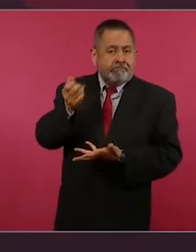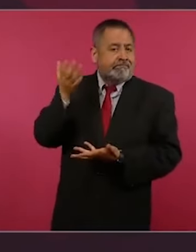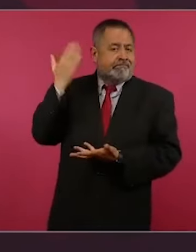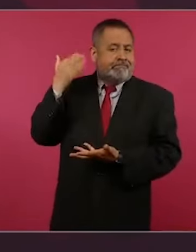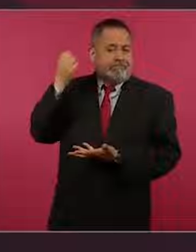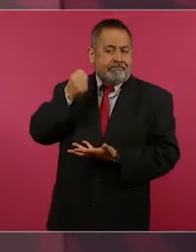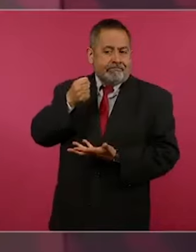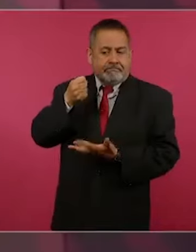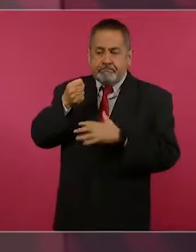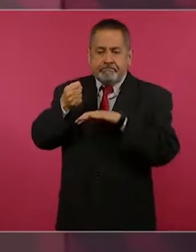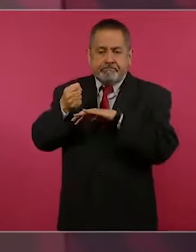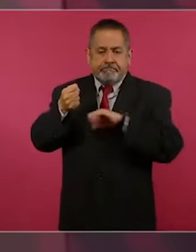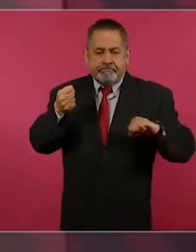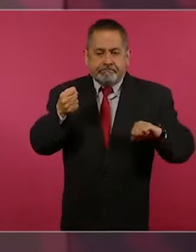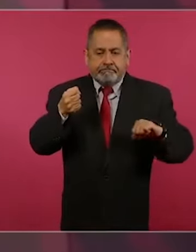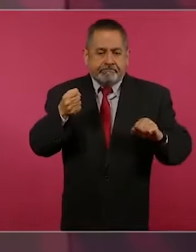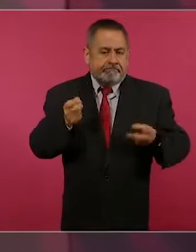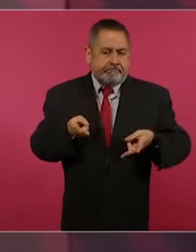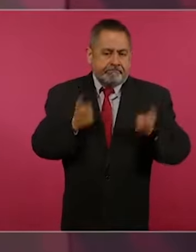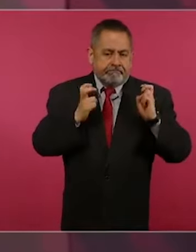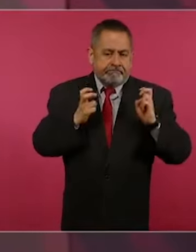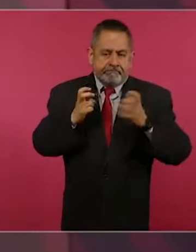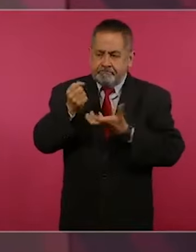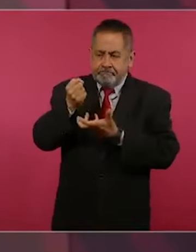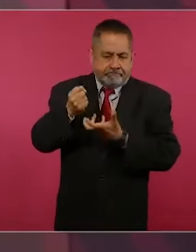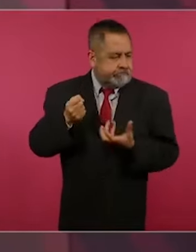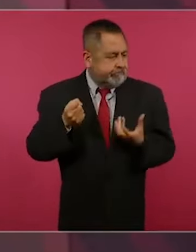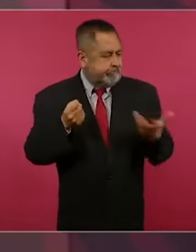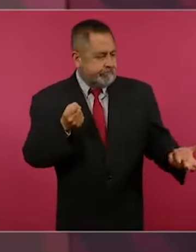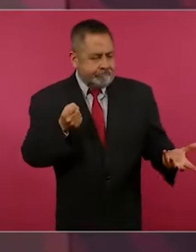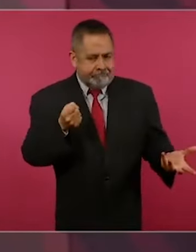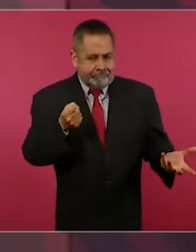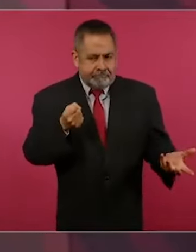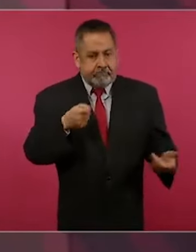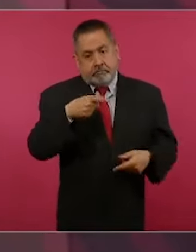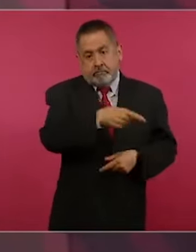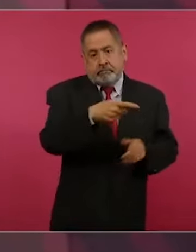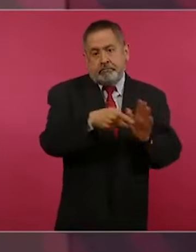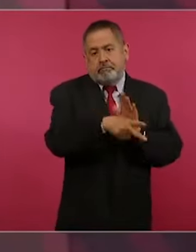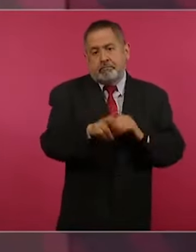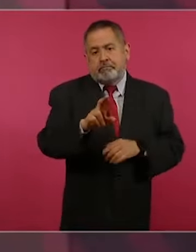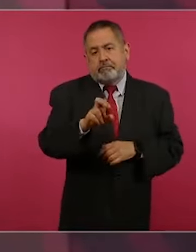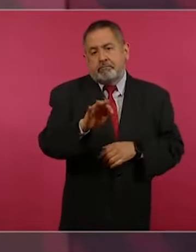robaban a los que defiende el Reforma.